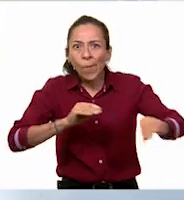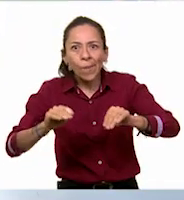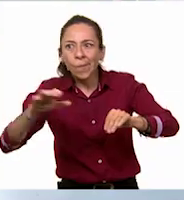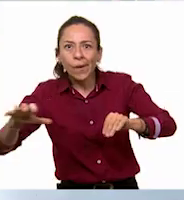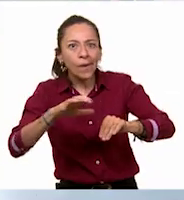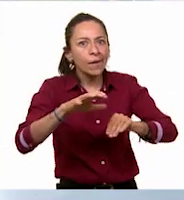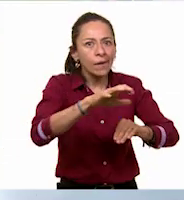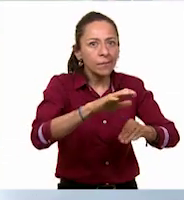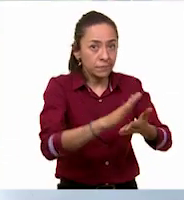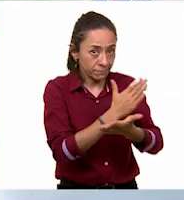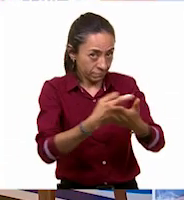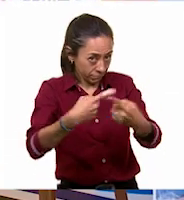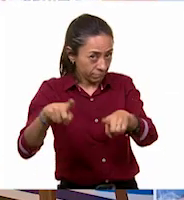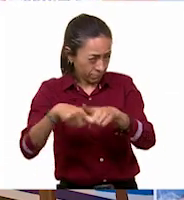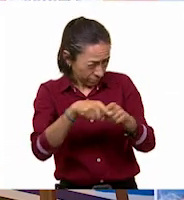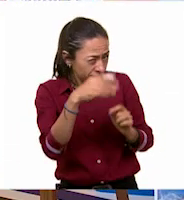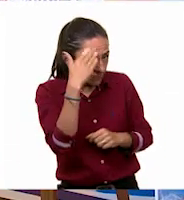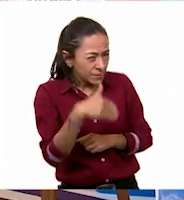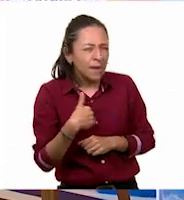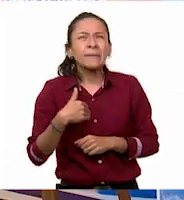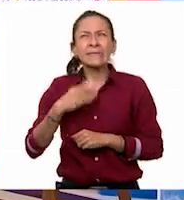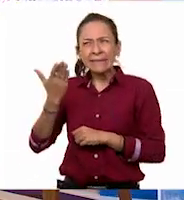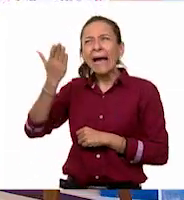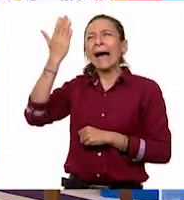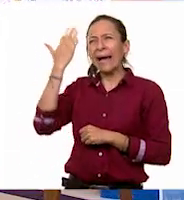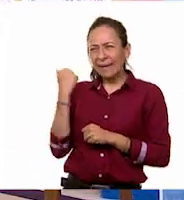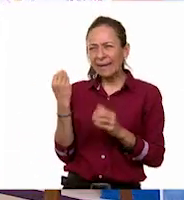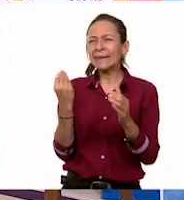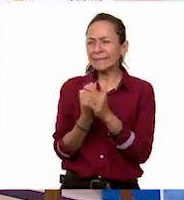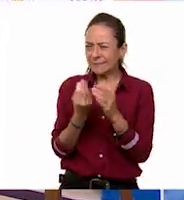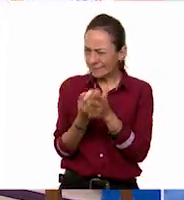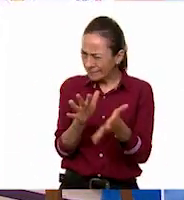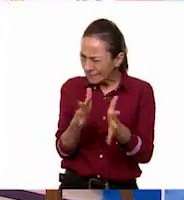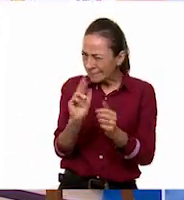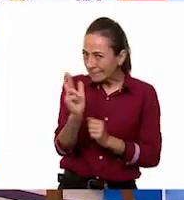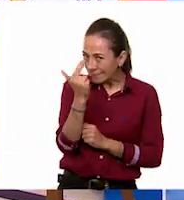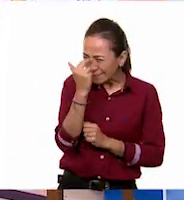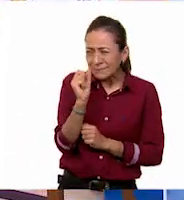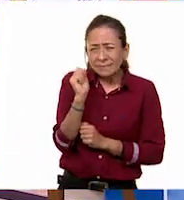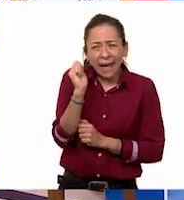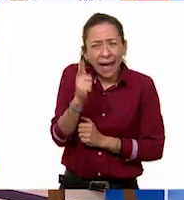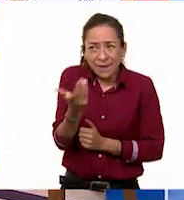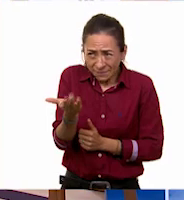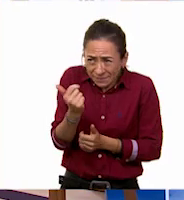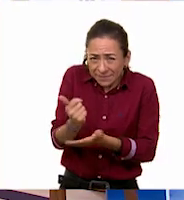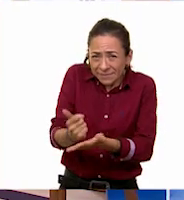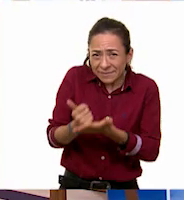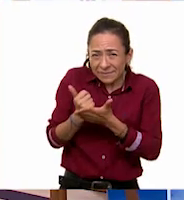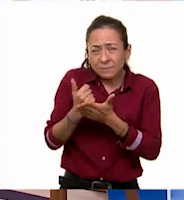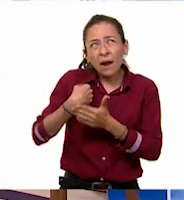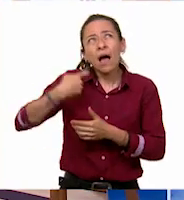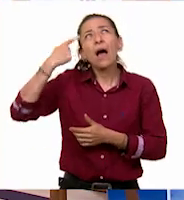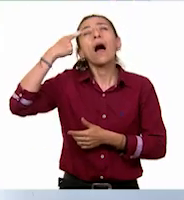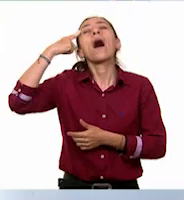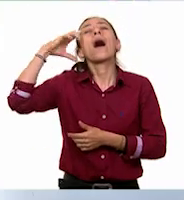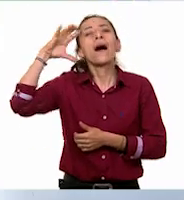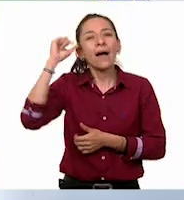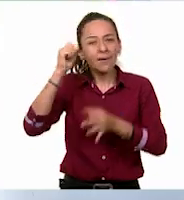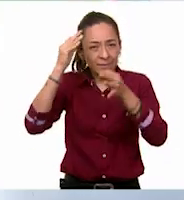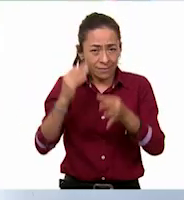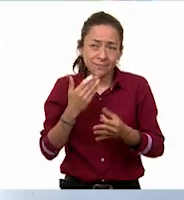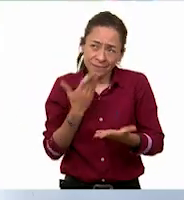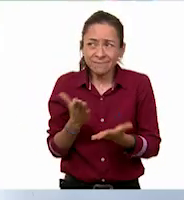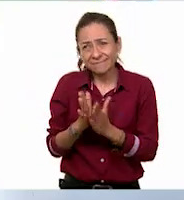Lo recuerdo en una clase, pero si me ayudan como a recordar un poquito más, me gustaría mucho. Muy bien, los